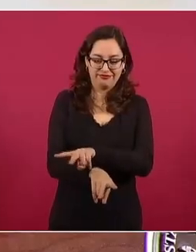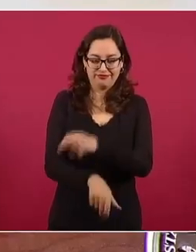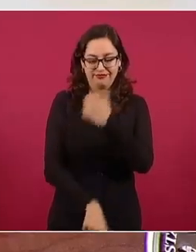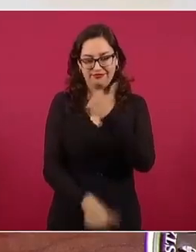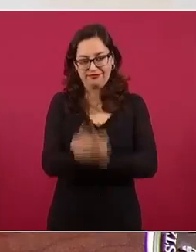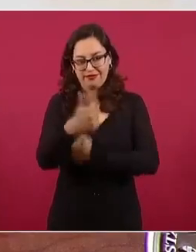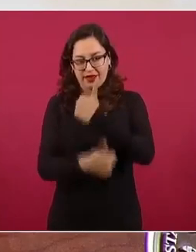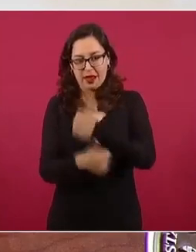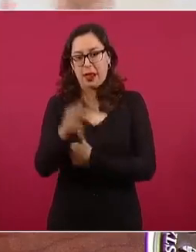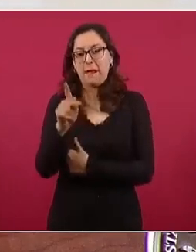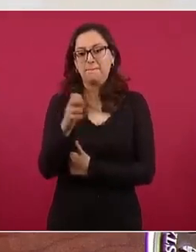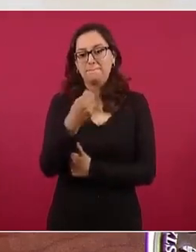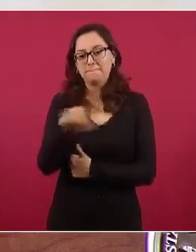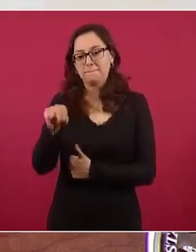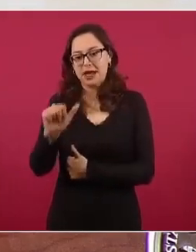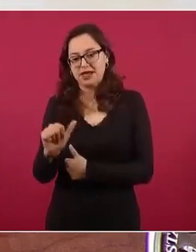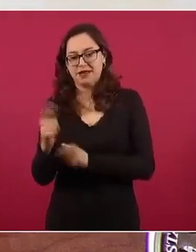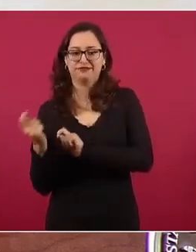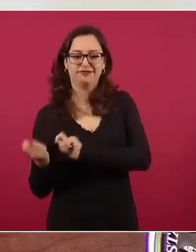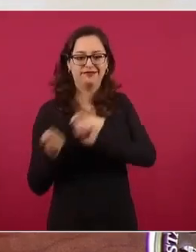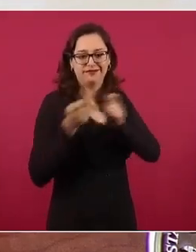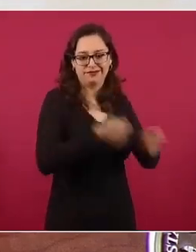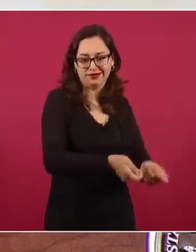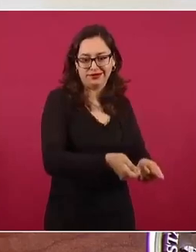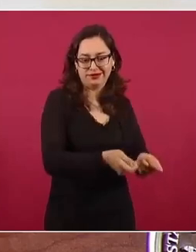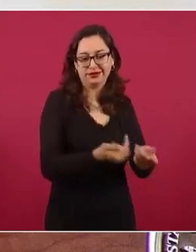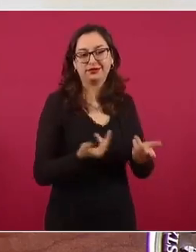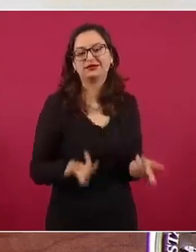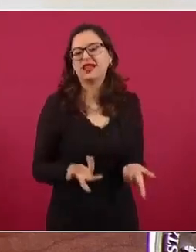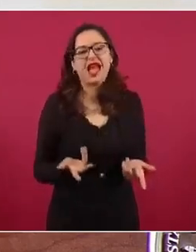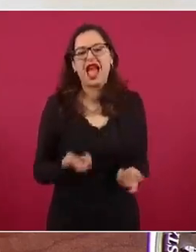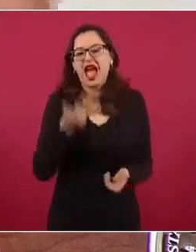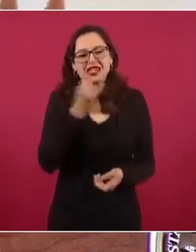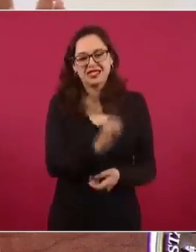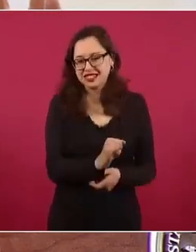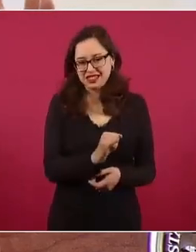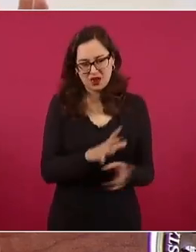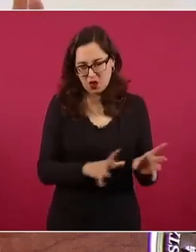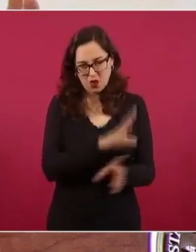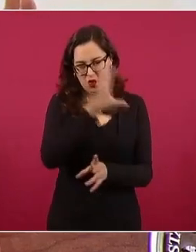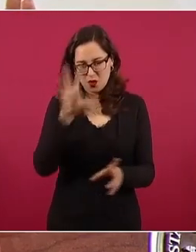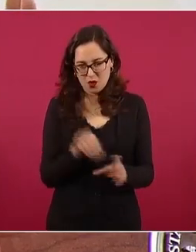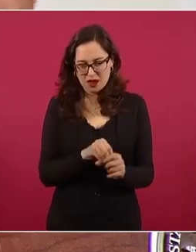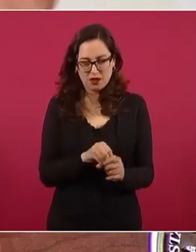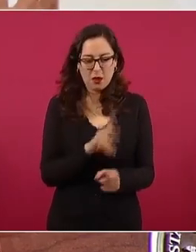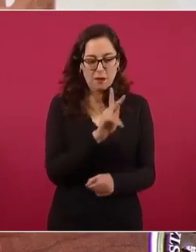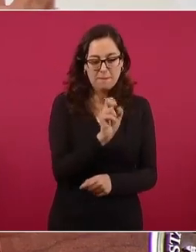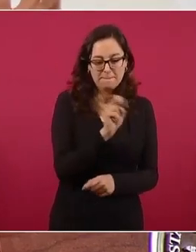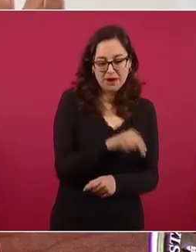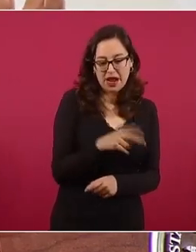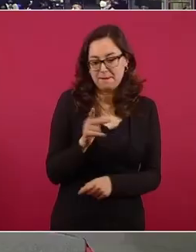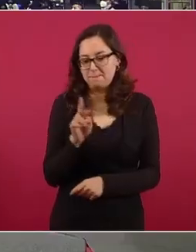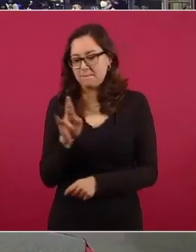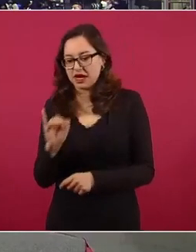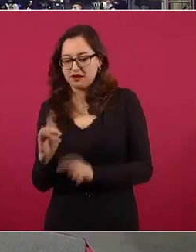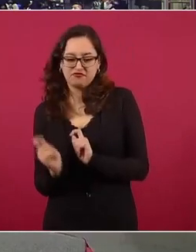y le devuelven la mano porque todos los panistas de arriba